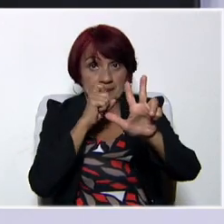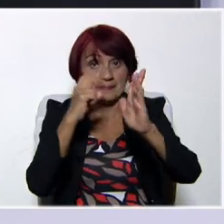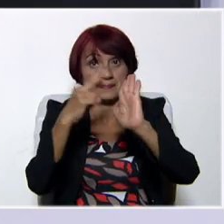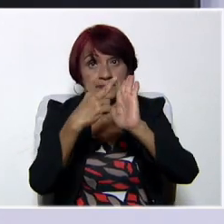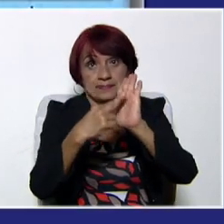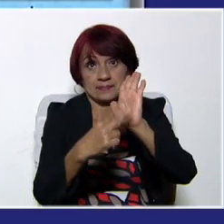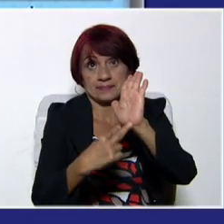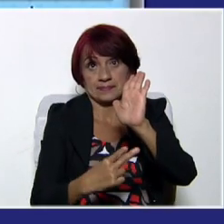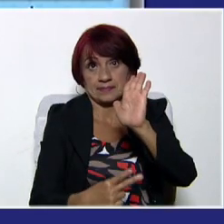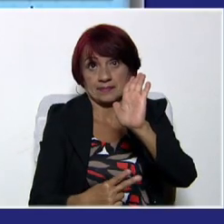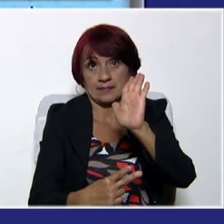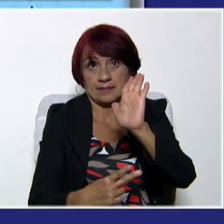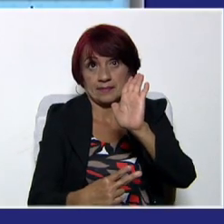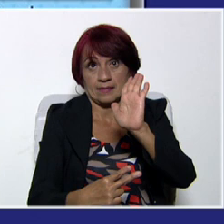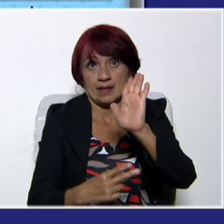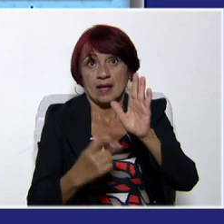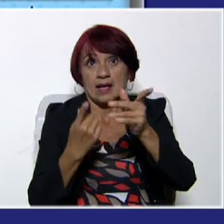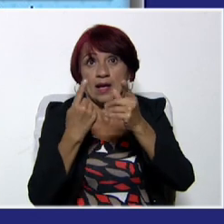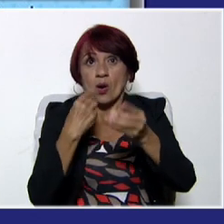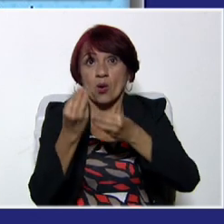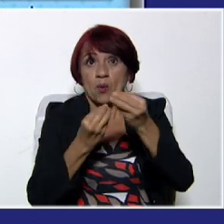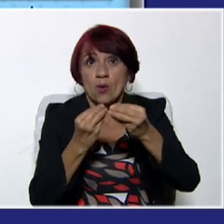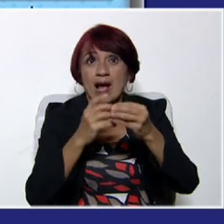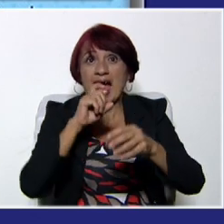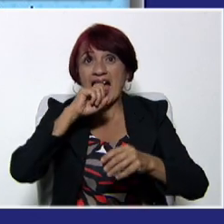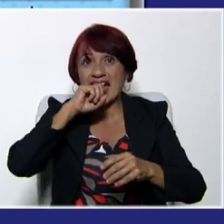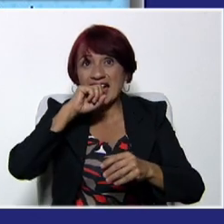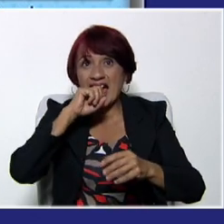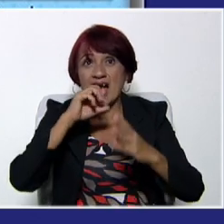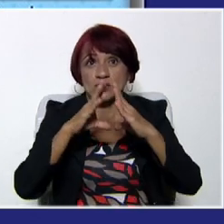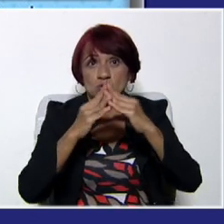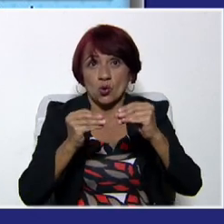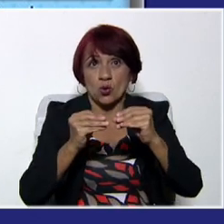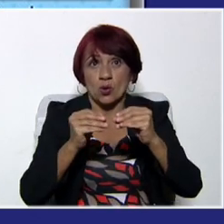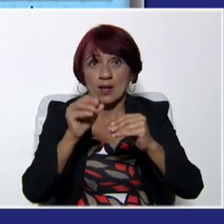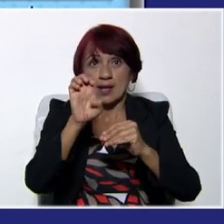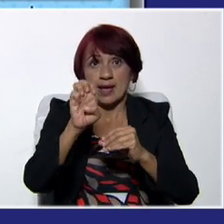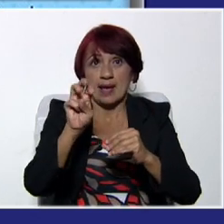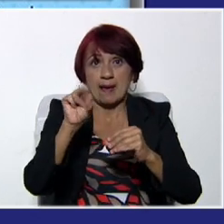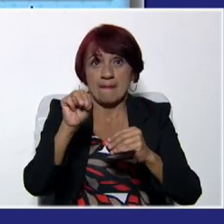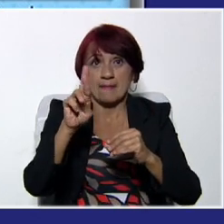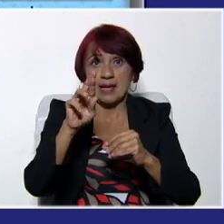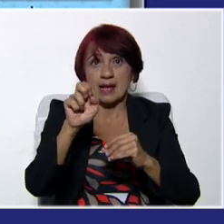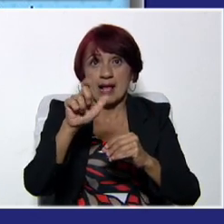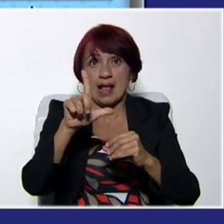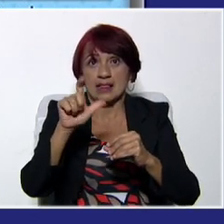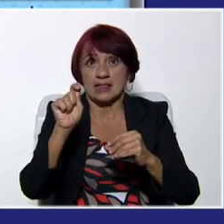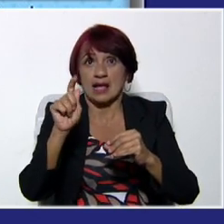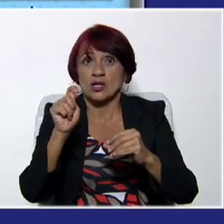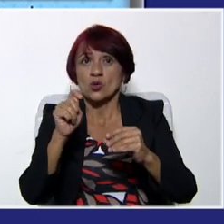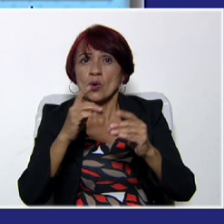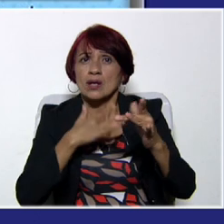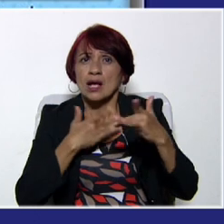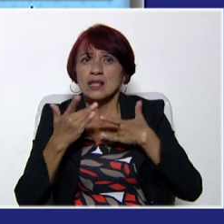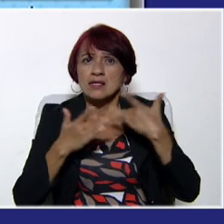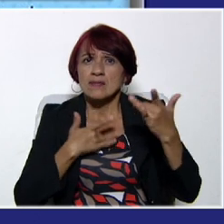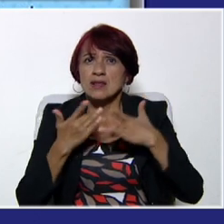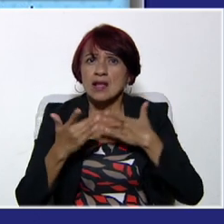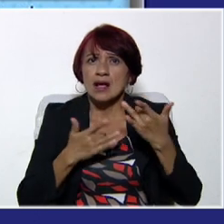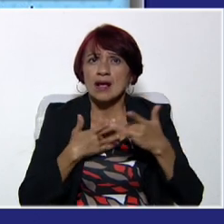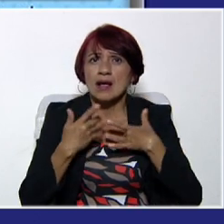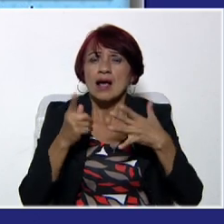Tratado de la Envidia. Autora Esmeralda Torres. ¿Qué actividades vas a realizar?